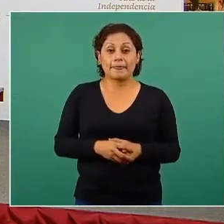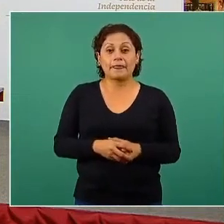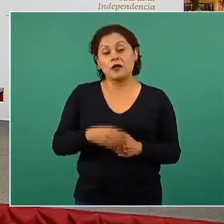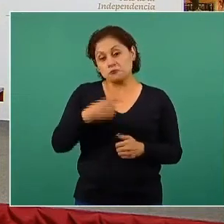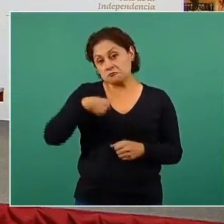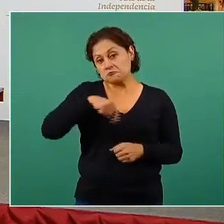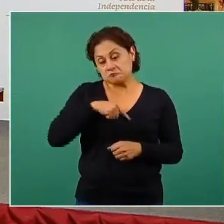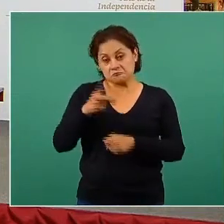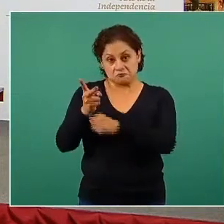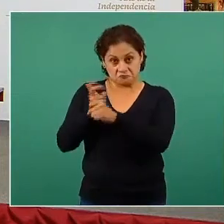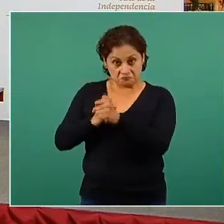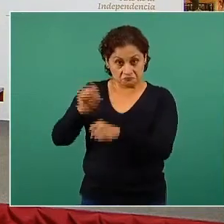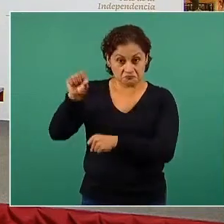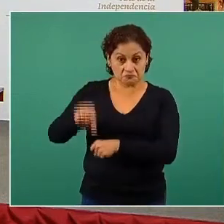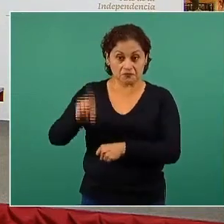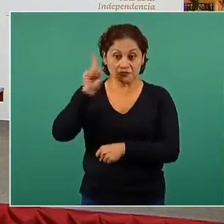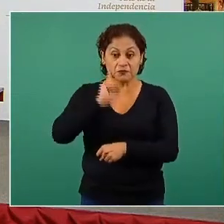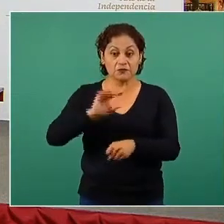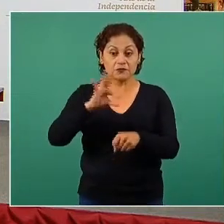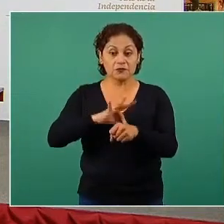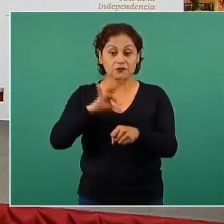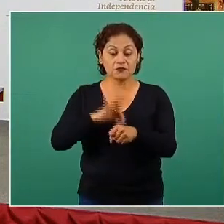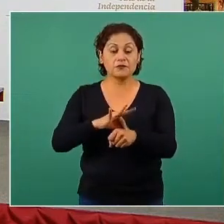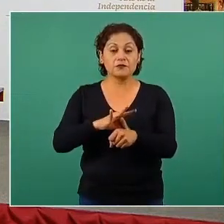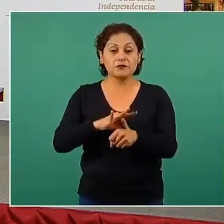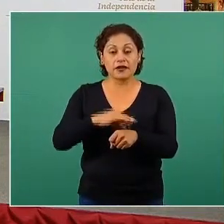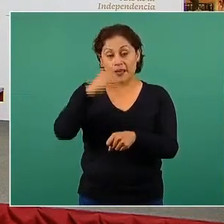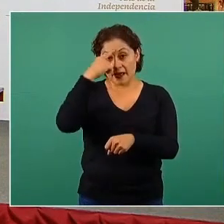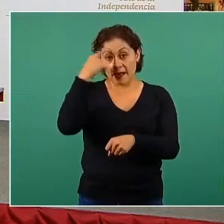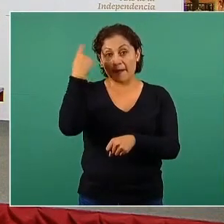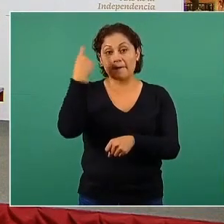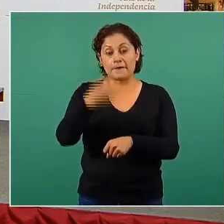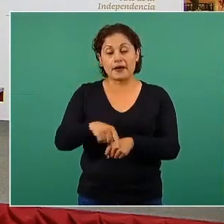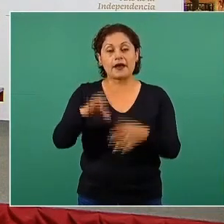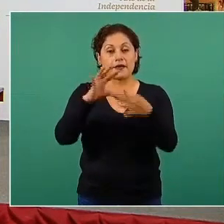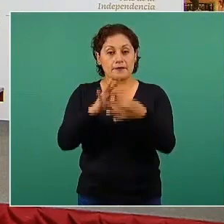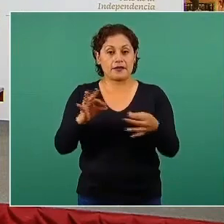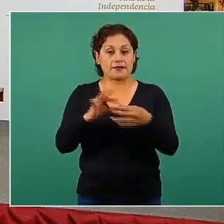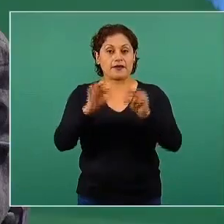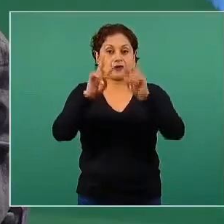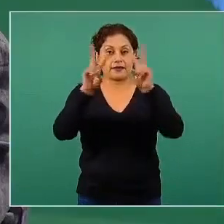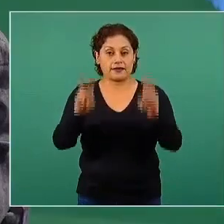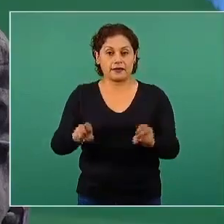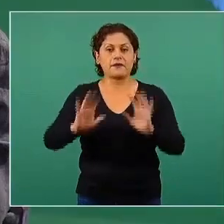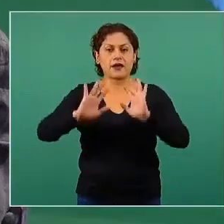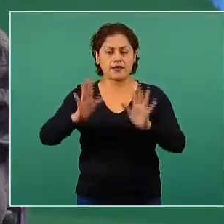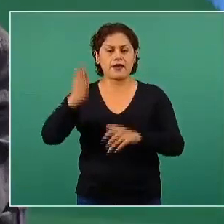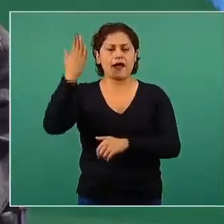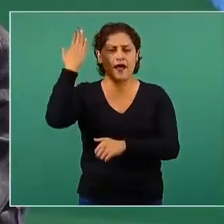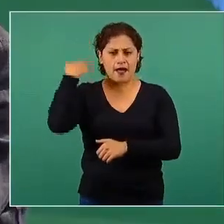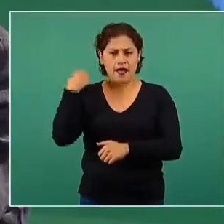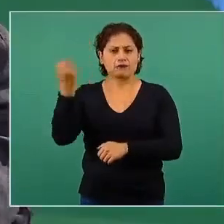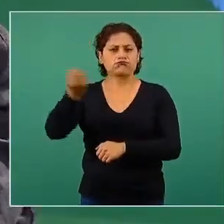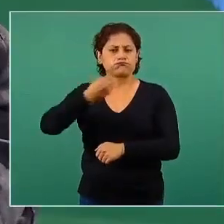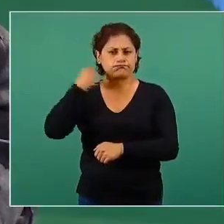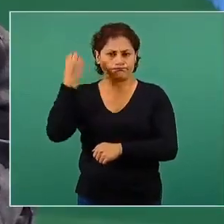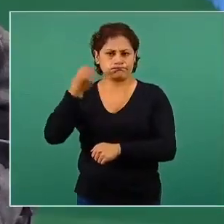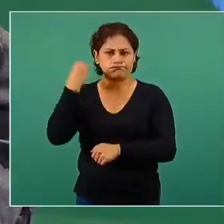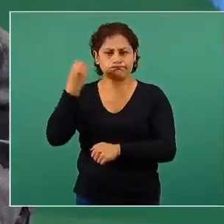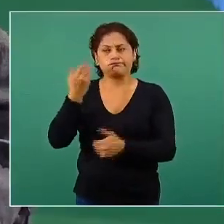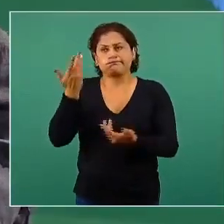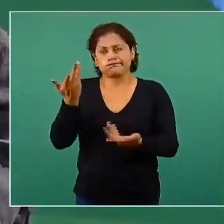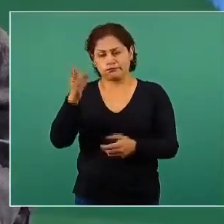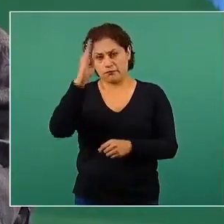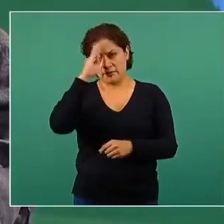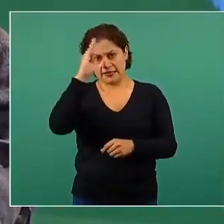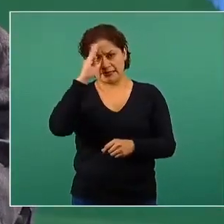sobre este tema que ya había sido tocado a lo largo de la epidemia con otros enfoques pensando en el confinamiento